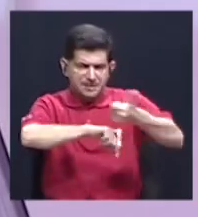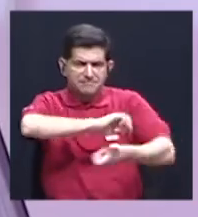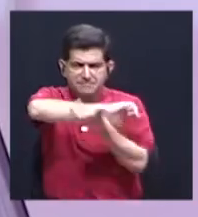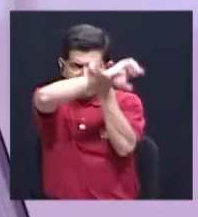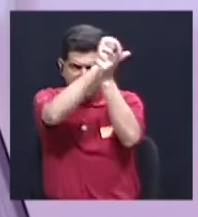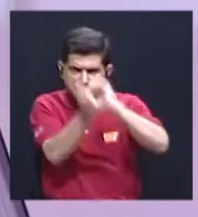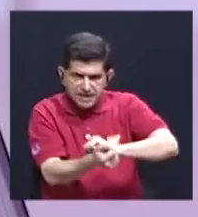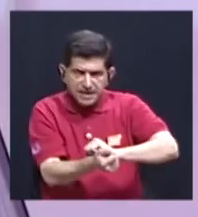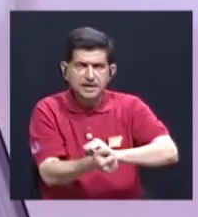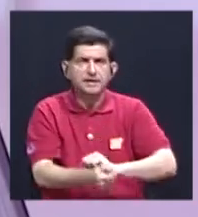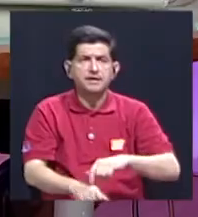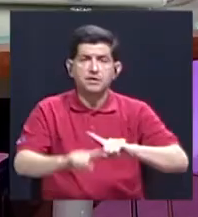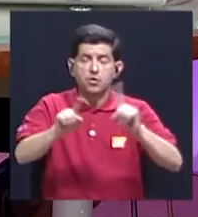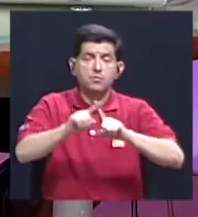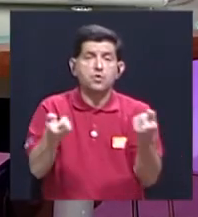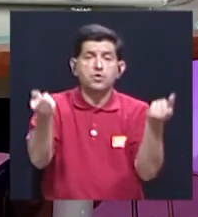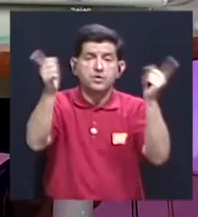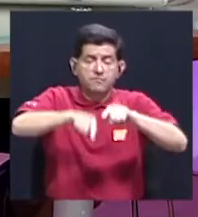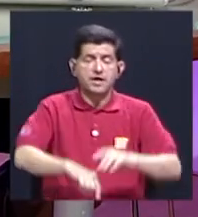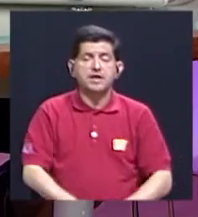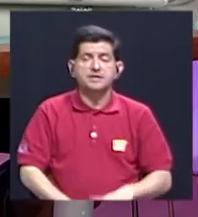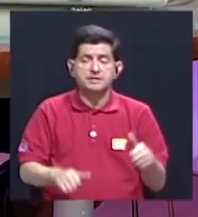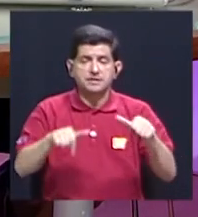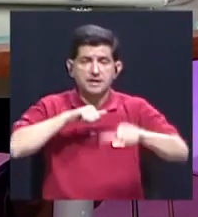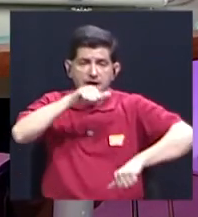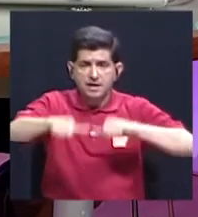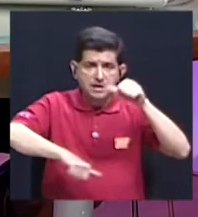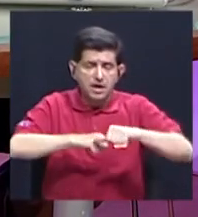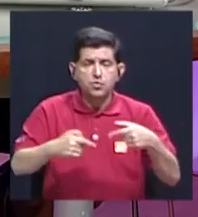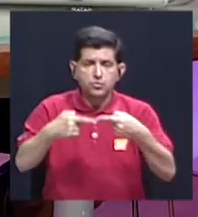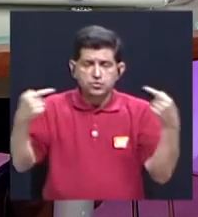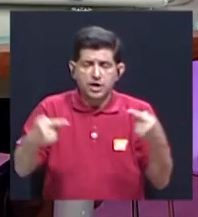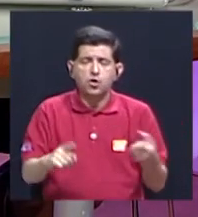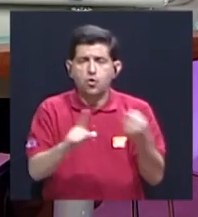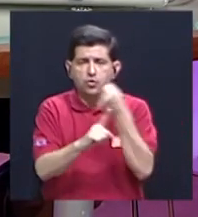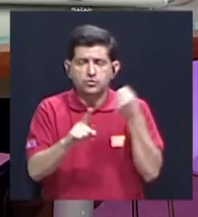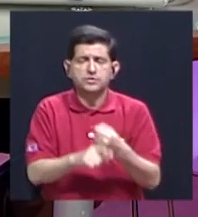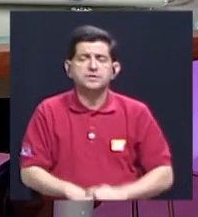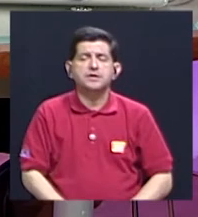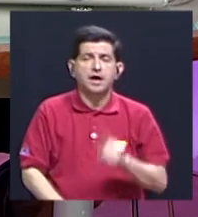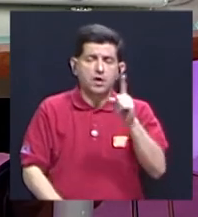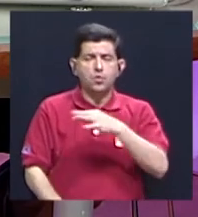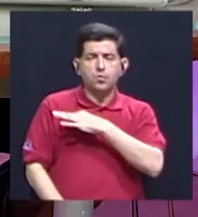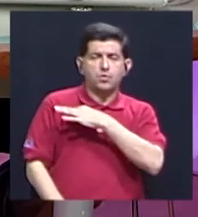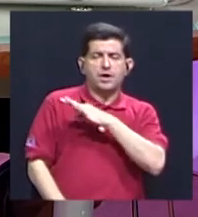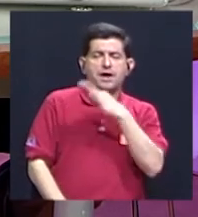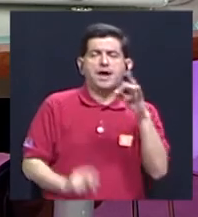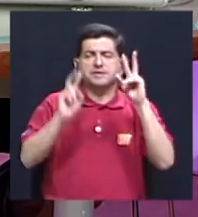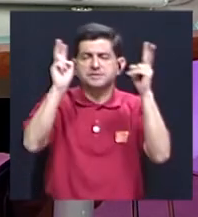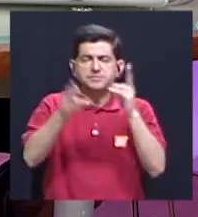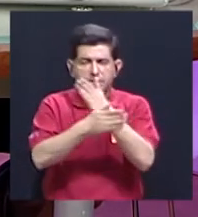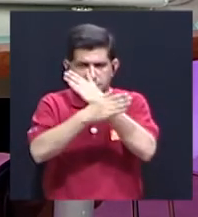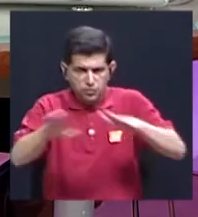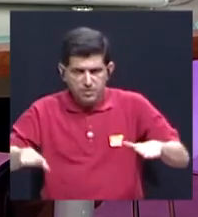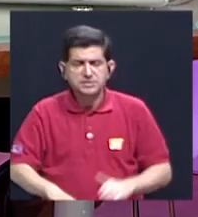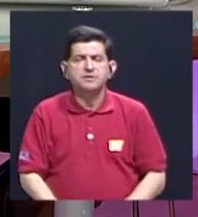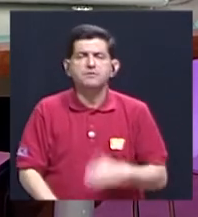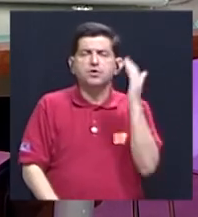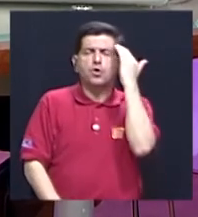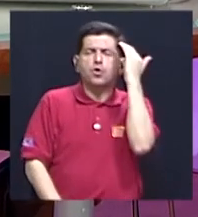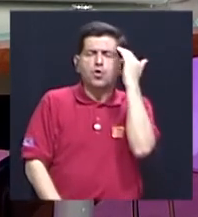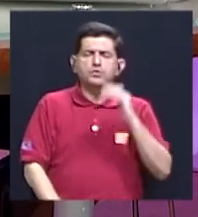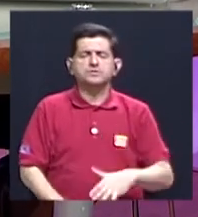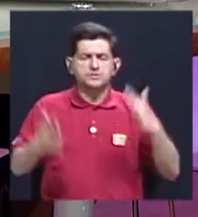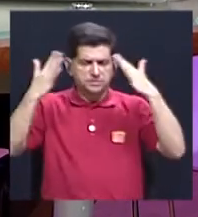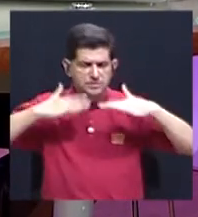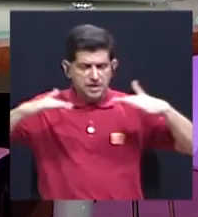como en otros casos, la lucha contra la violencia, un espíritu pacifista, una conciencia ambiental. Eso se siembra en